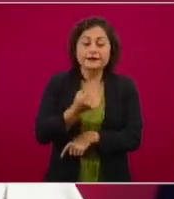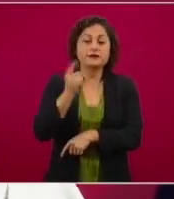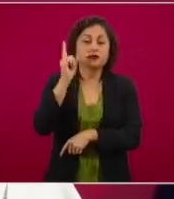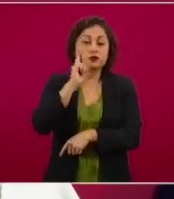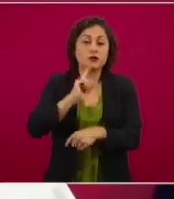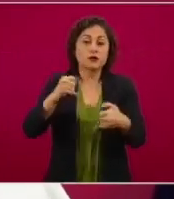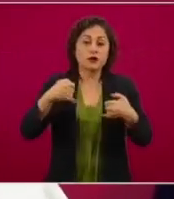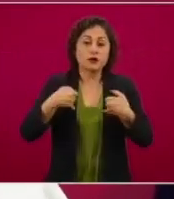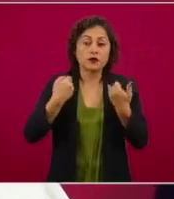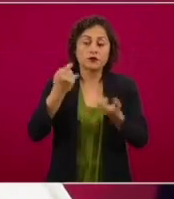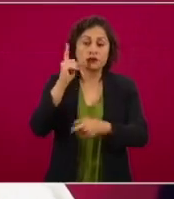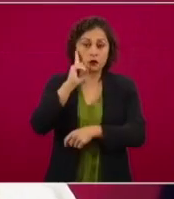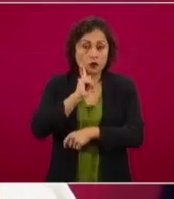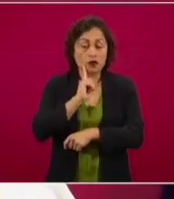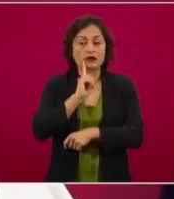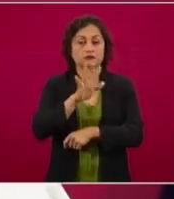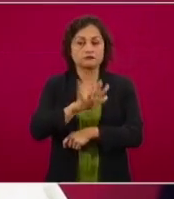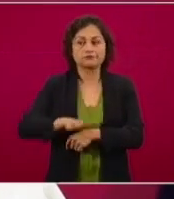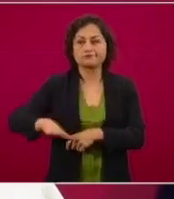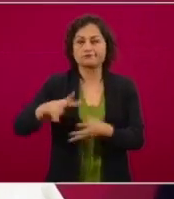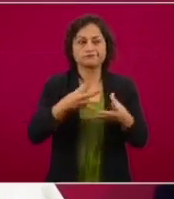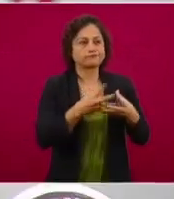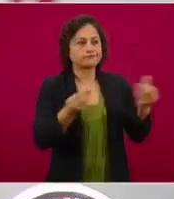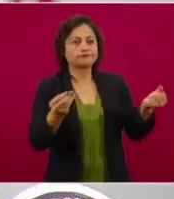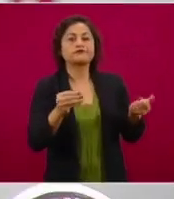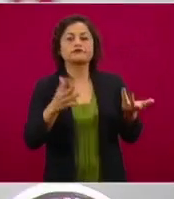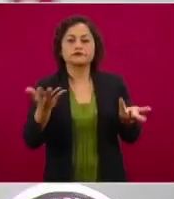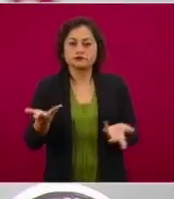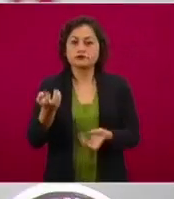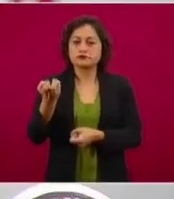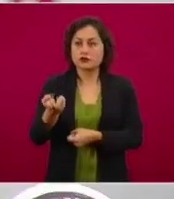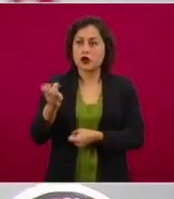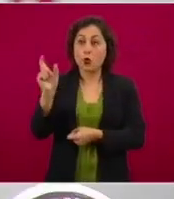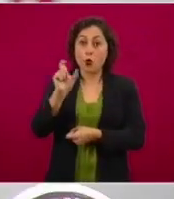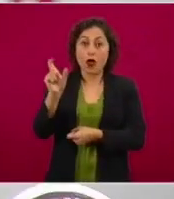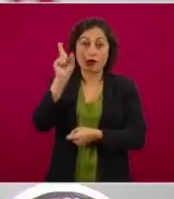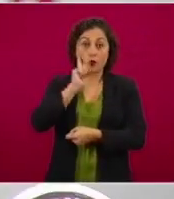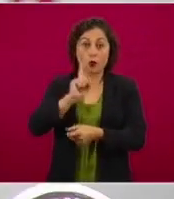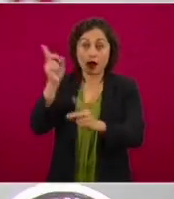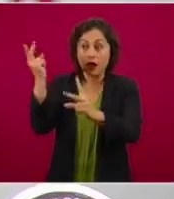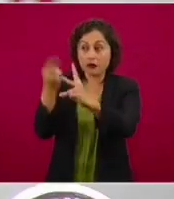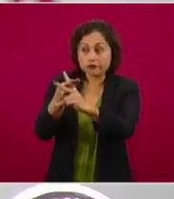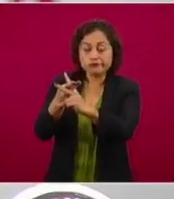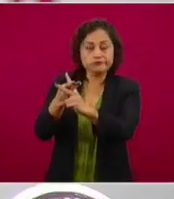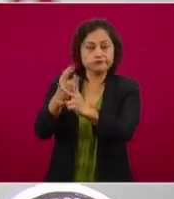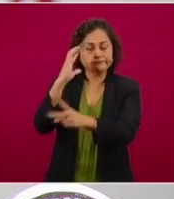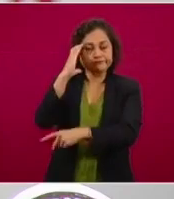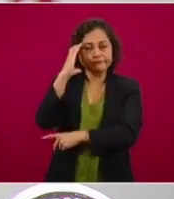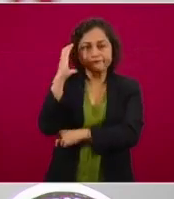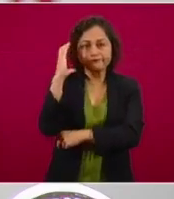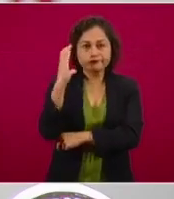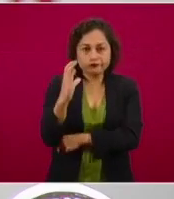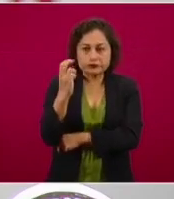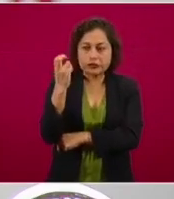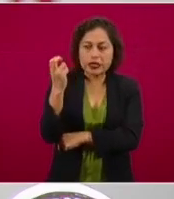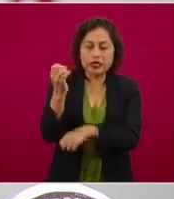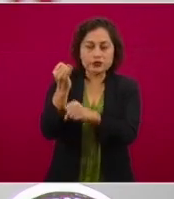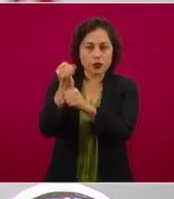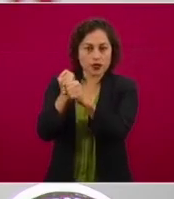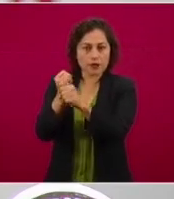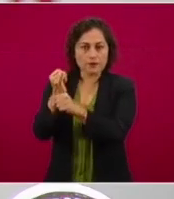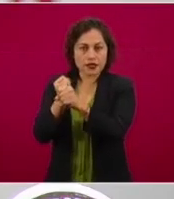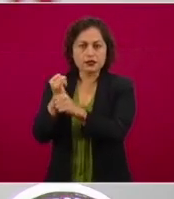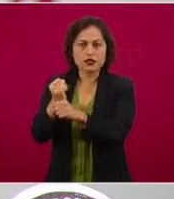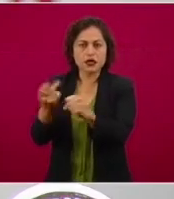desaparecidas. Así como toda muerte violenta de mujer tiene que ser investigada como una hipótesis de